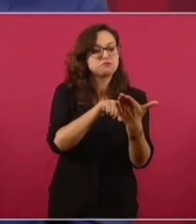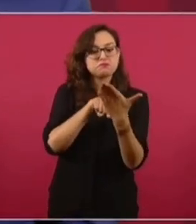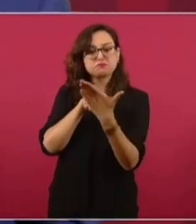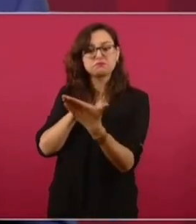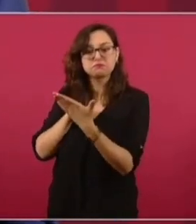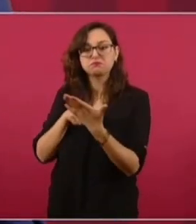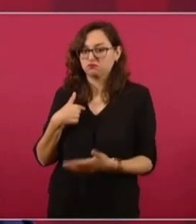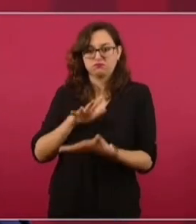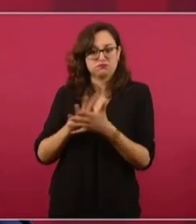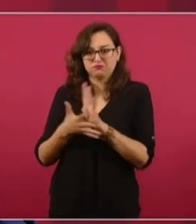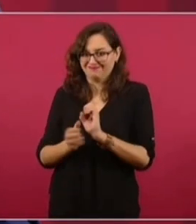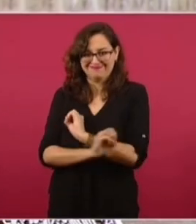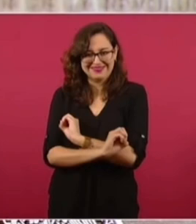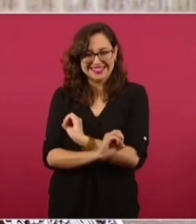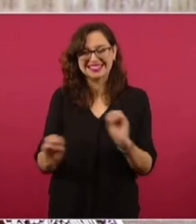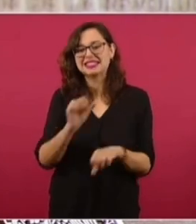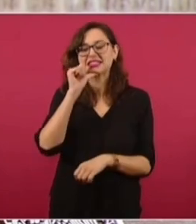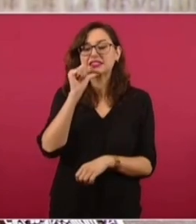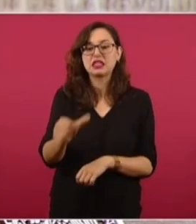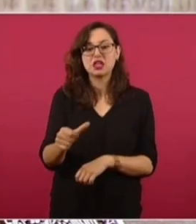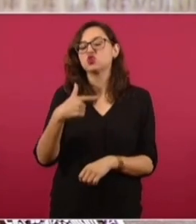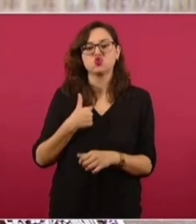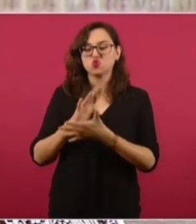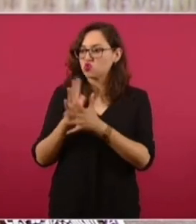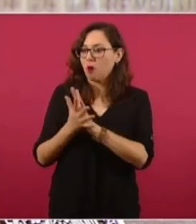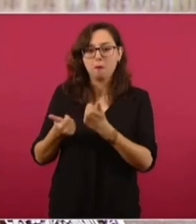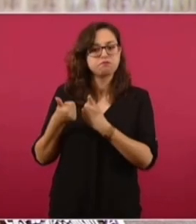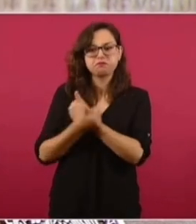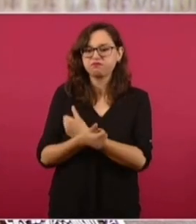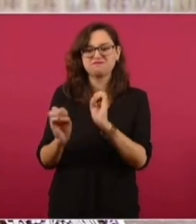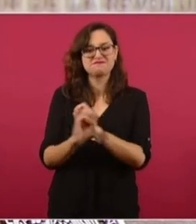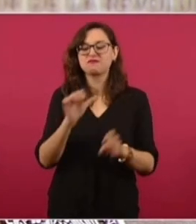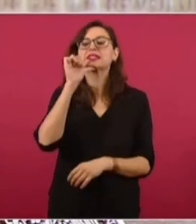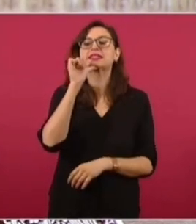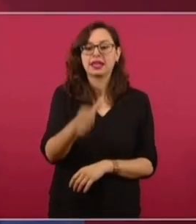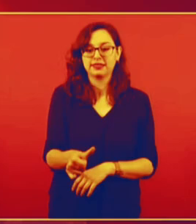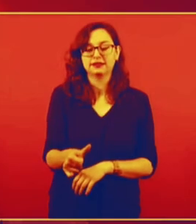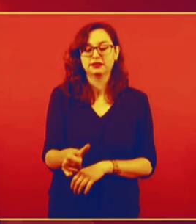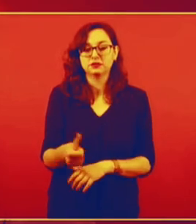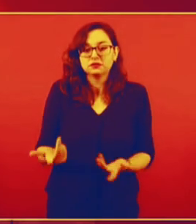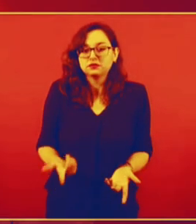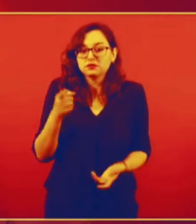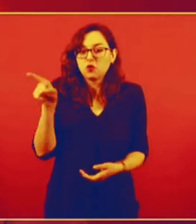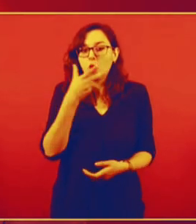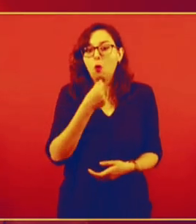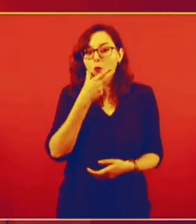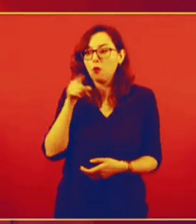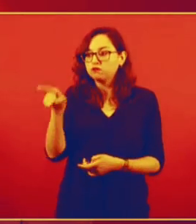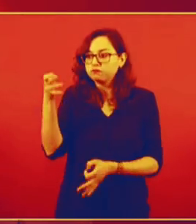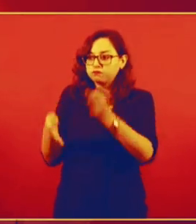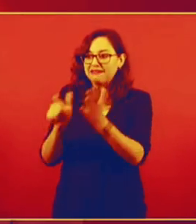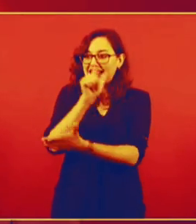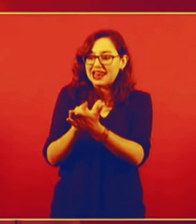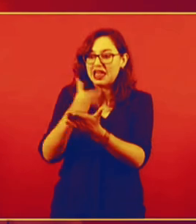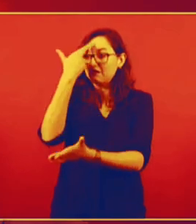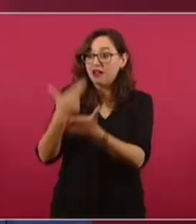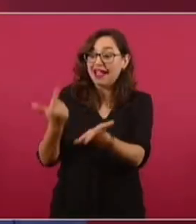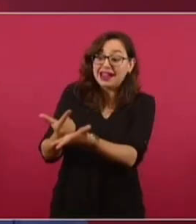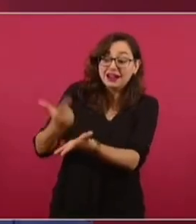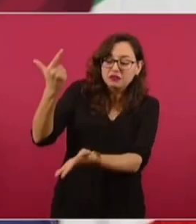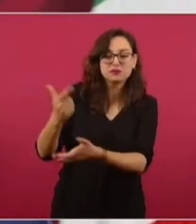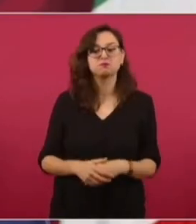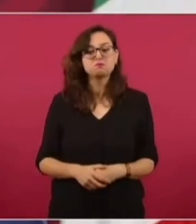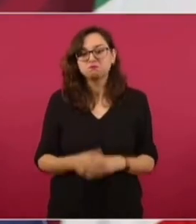cómplice de nadie, no establezco relaciones de complicidad con nadie. tengo y otros ya… El fiscal no ha cometido delitos graves